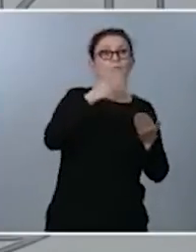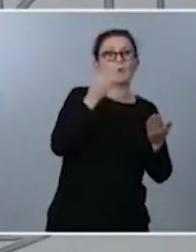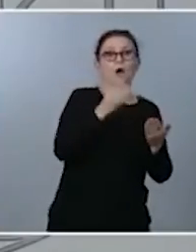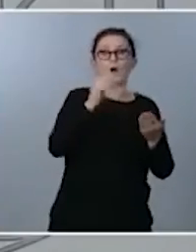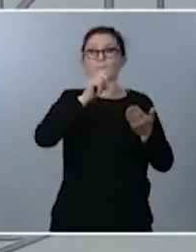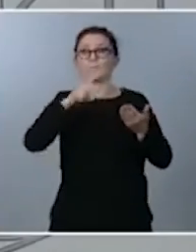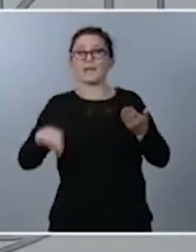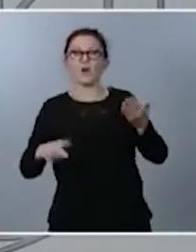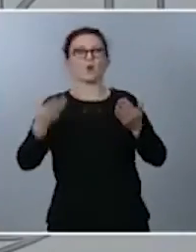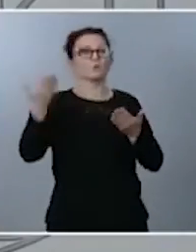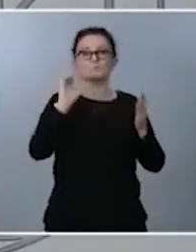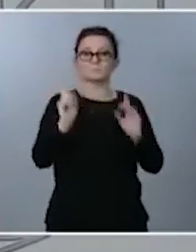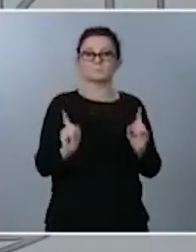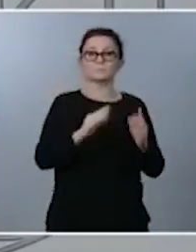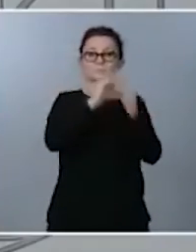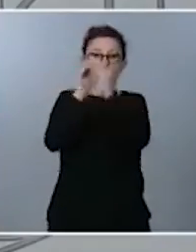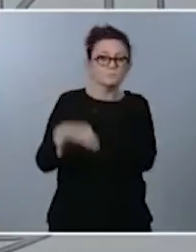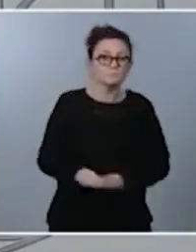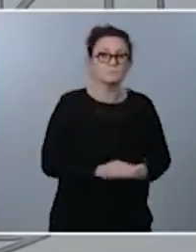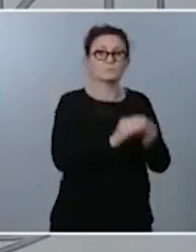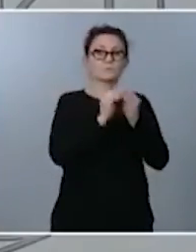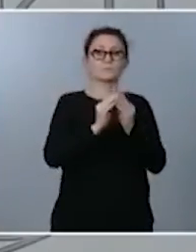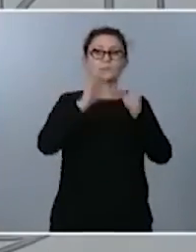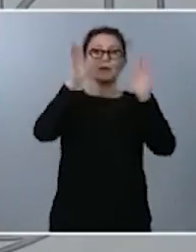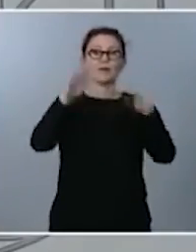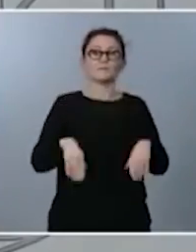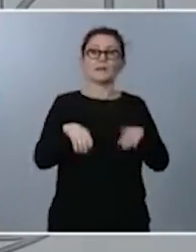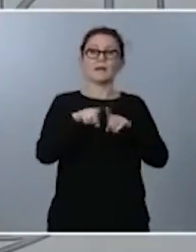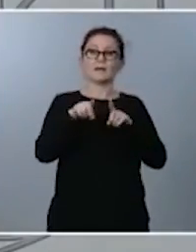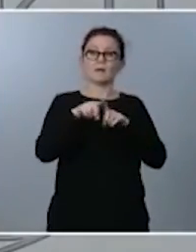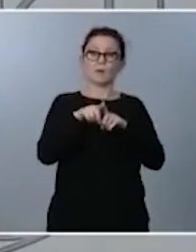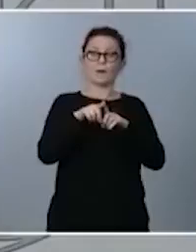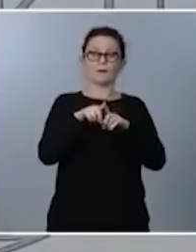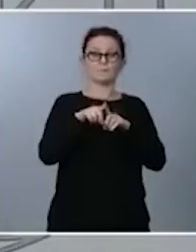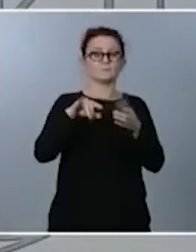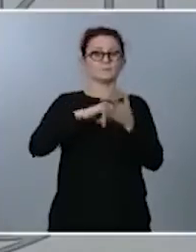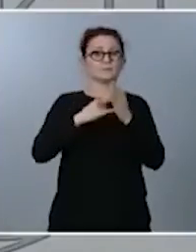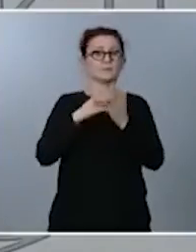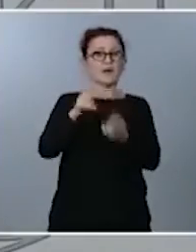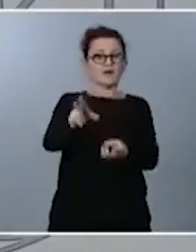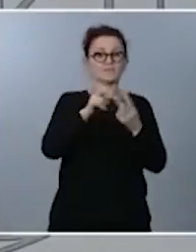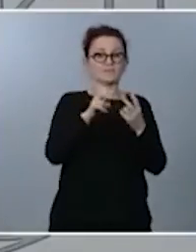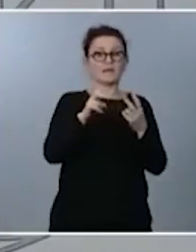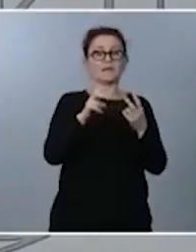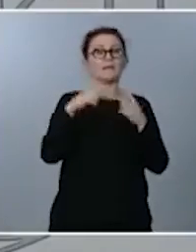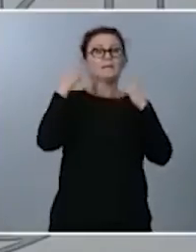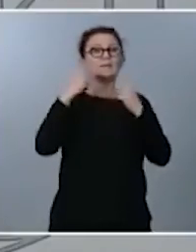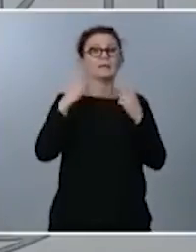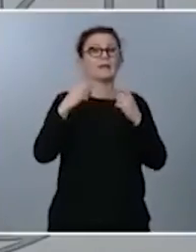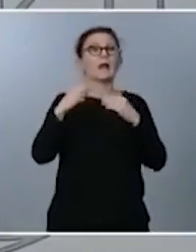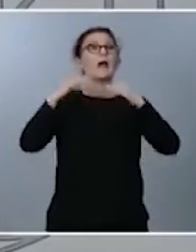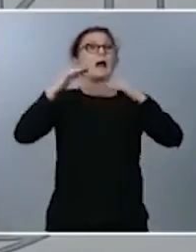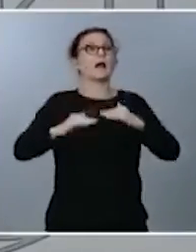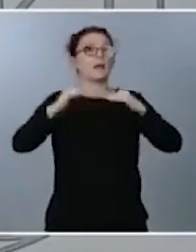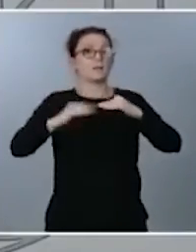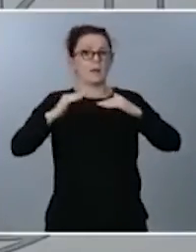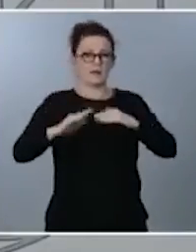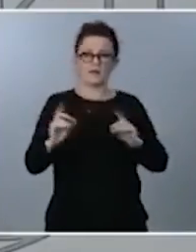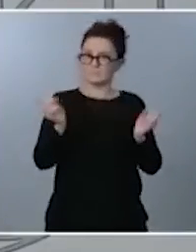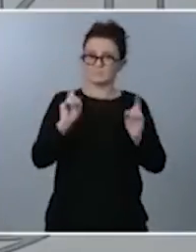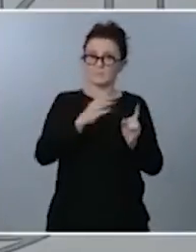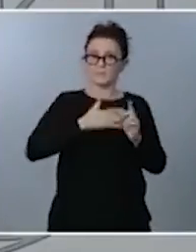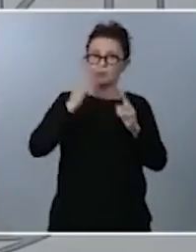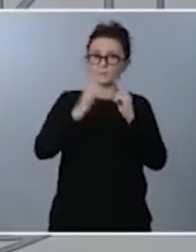no provoque un dumping fiscal a la baja en el conjunto del sistema fiscal tributario autonómico. Esta cuestión está